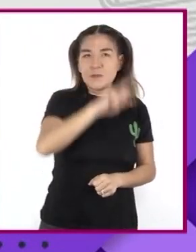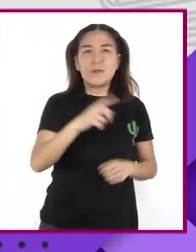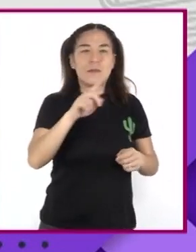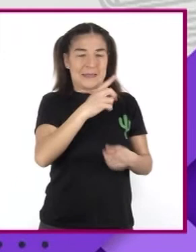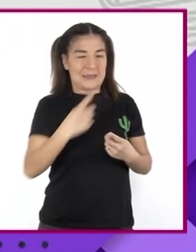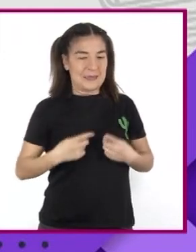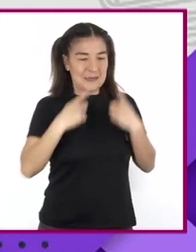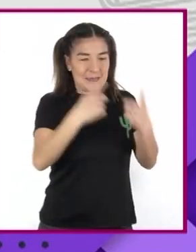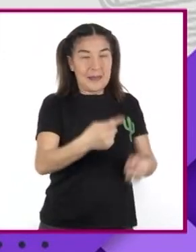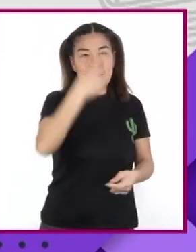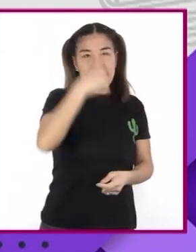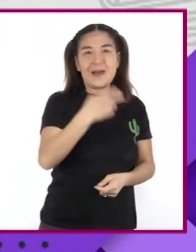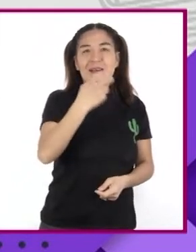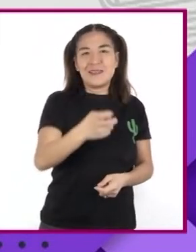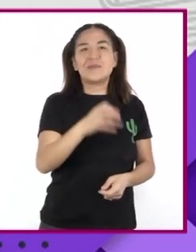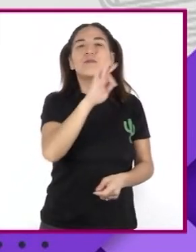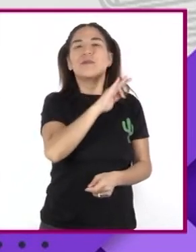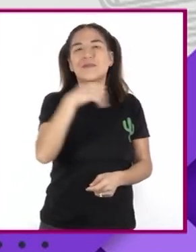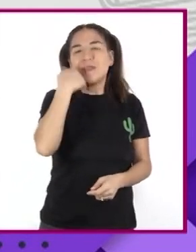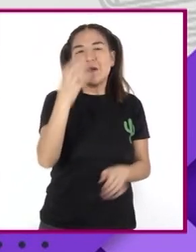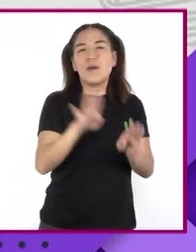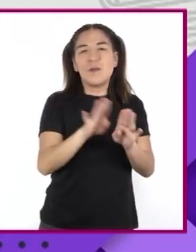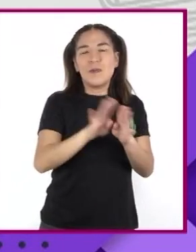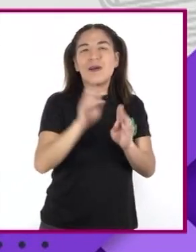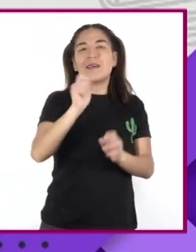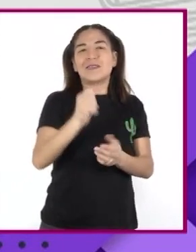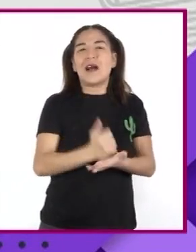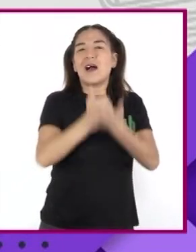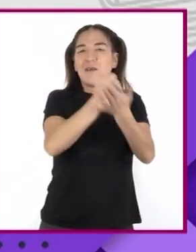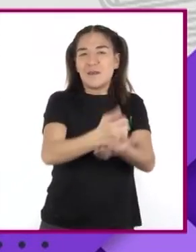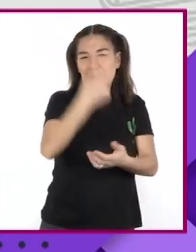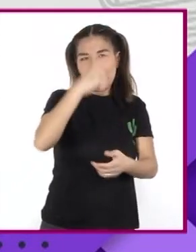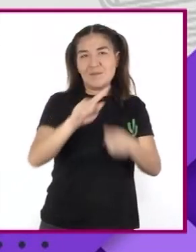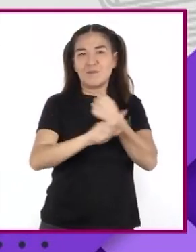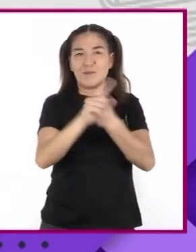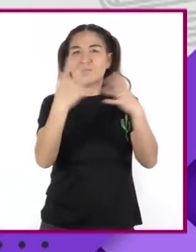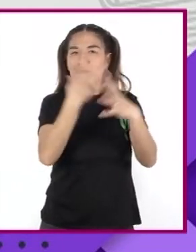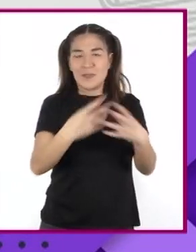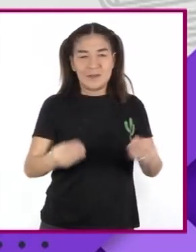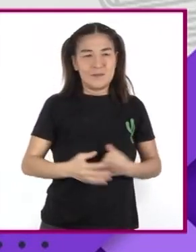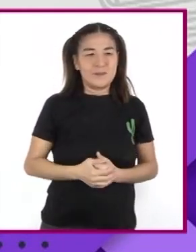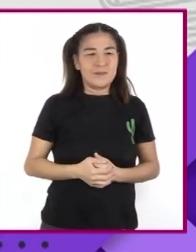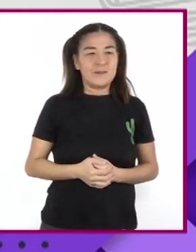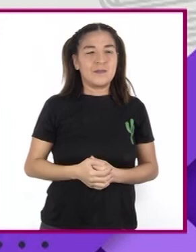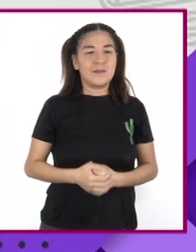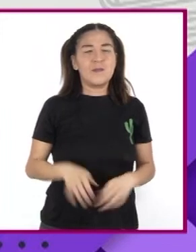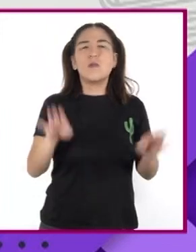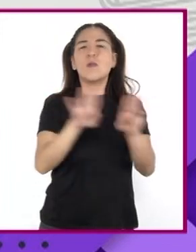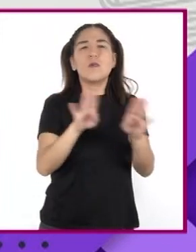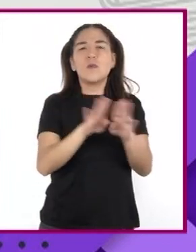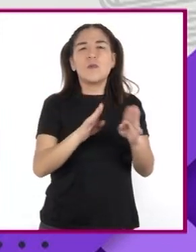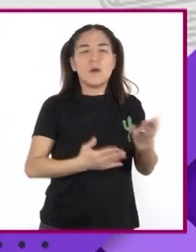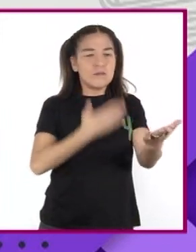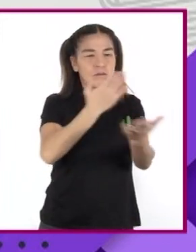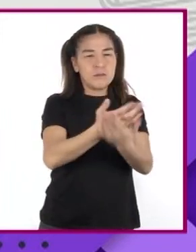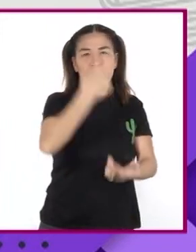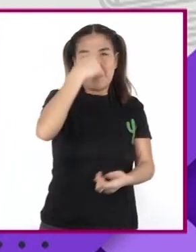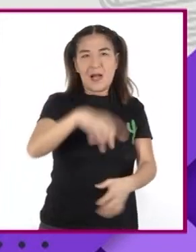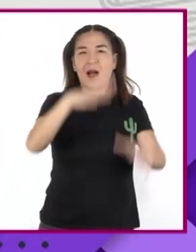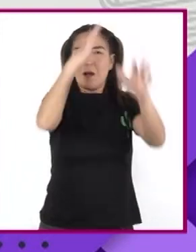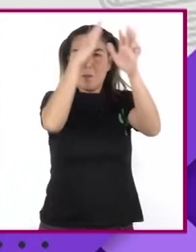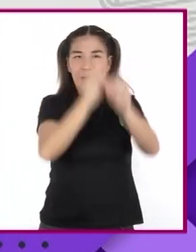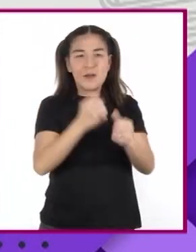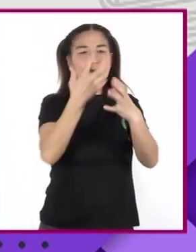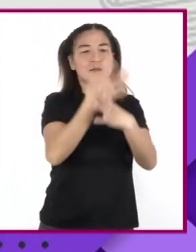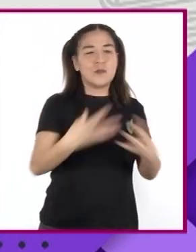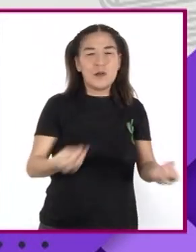A alguien Que quiera mediar En un conflicto? ¿Cómo se llega A una solución En un proceso